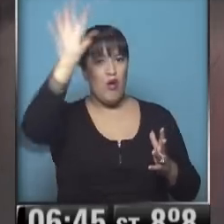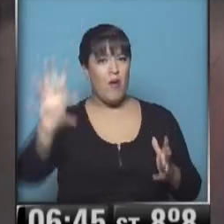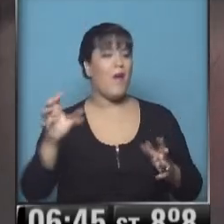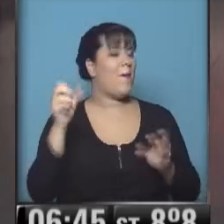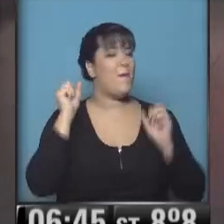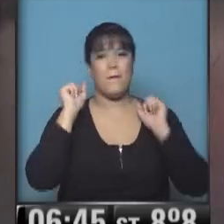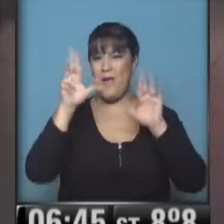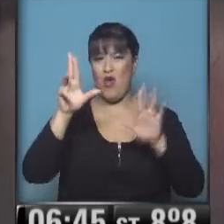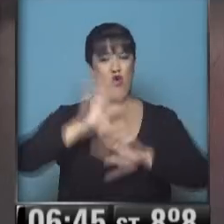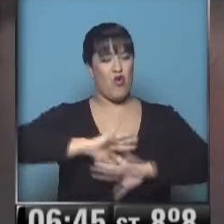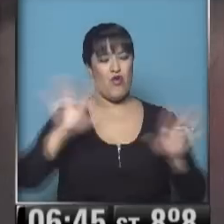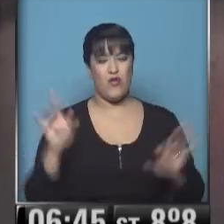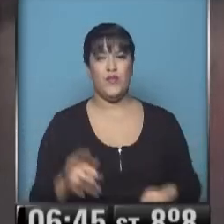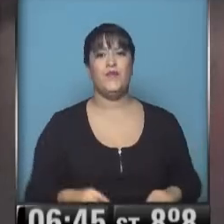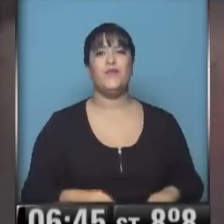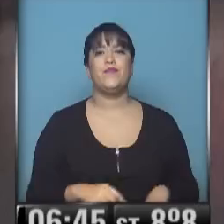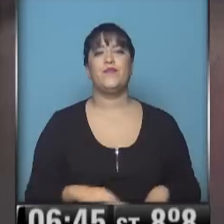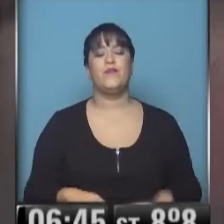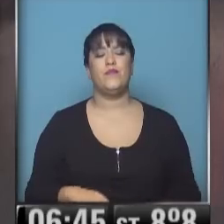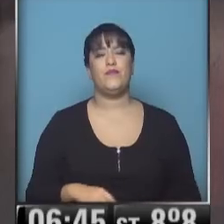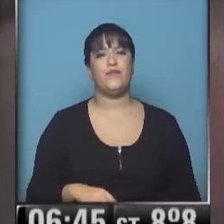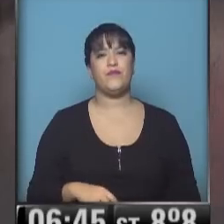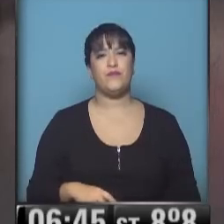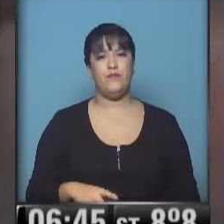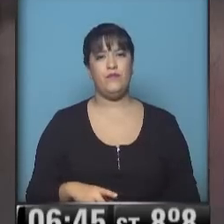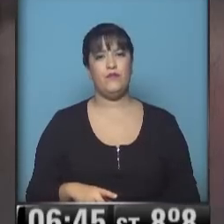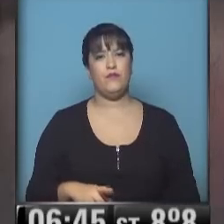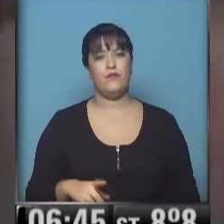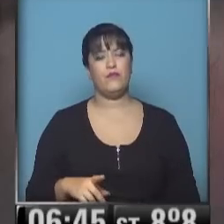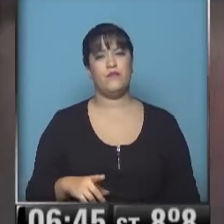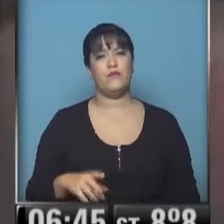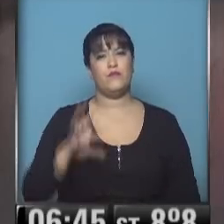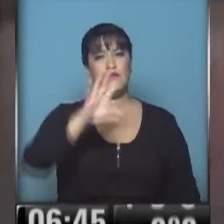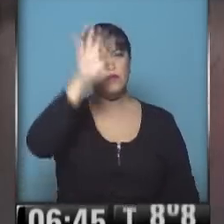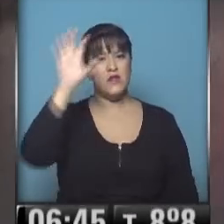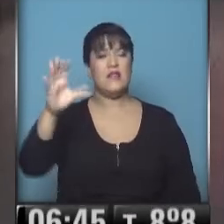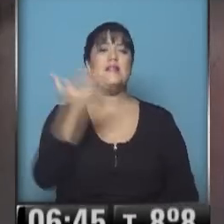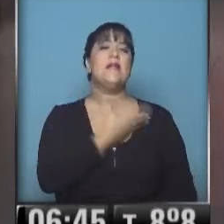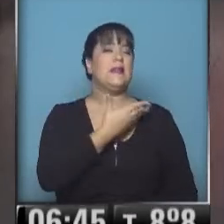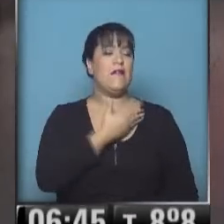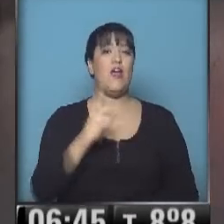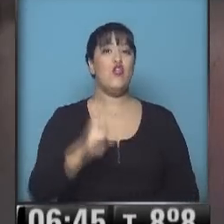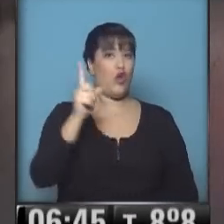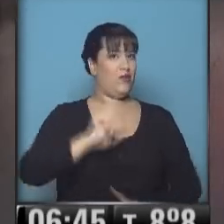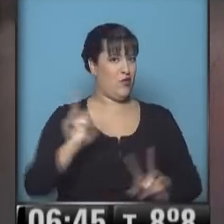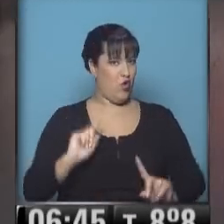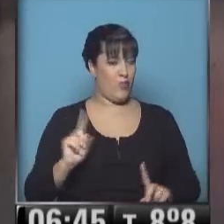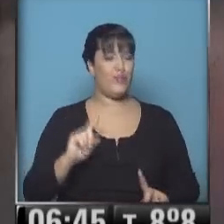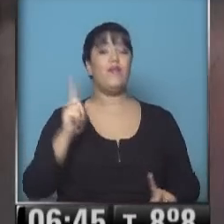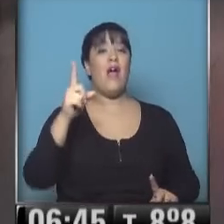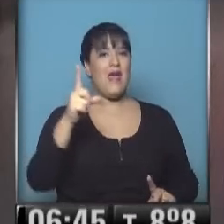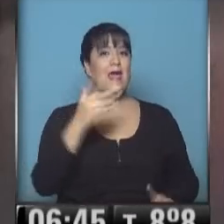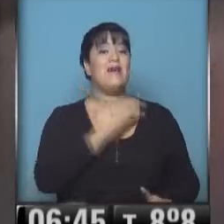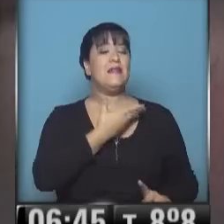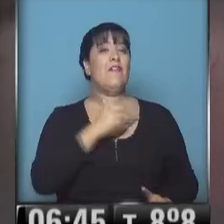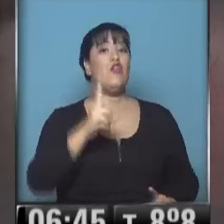peores condiciones de tiempo para, evitando la zona norte de Santa Fe, ¿verdad? Ahí las condiciones van a mejorar hoy